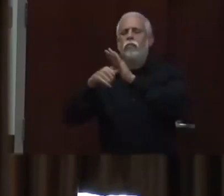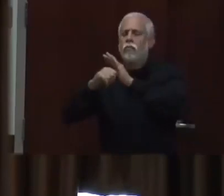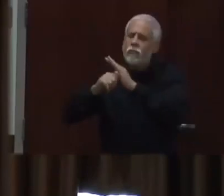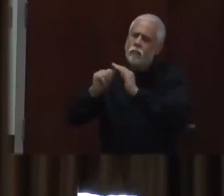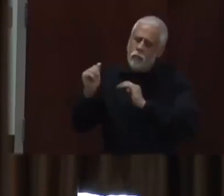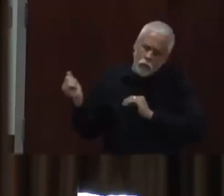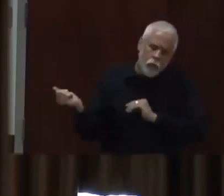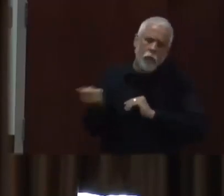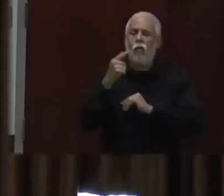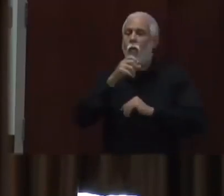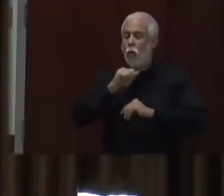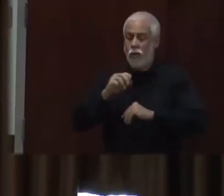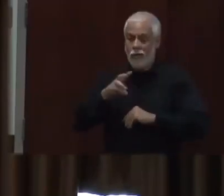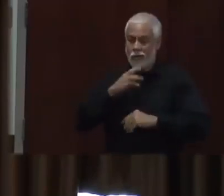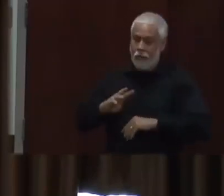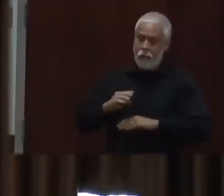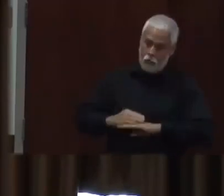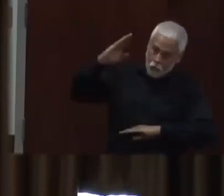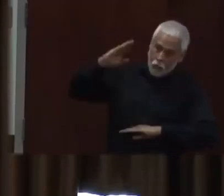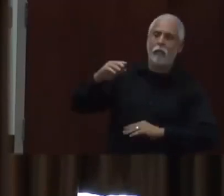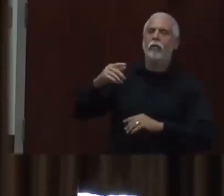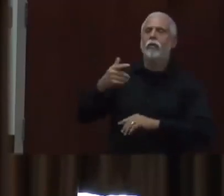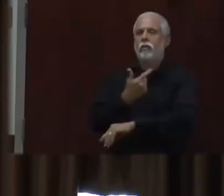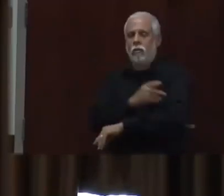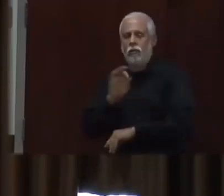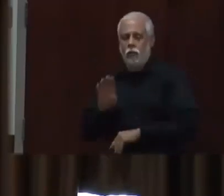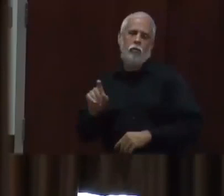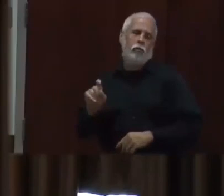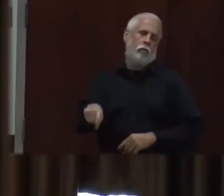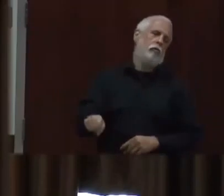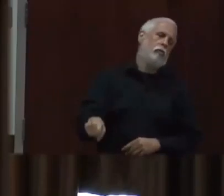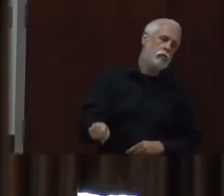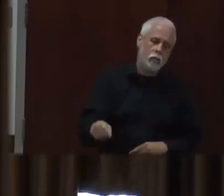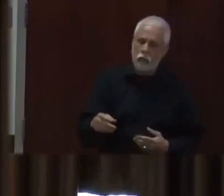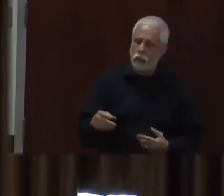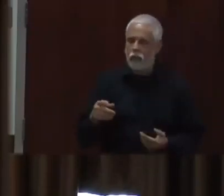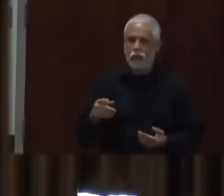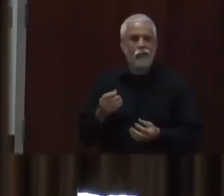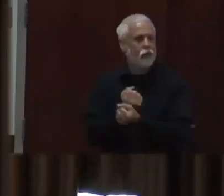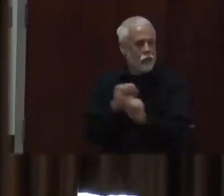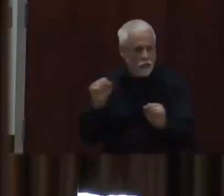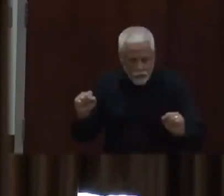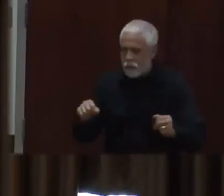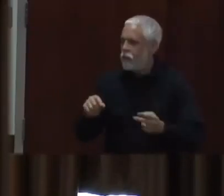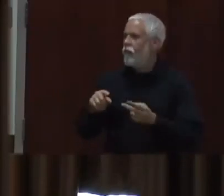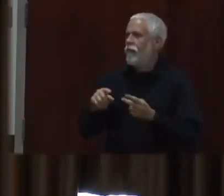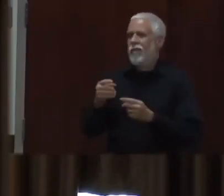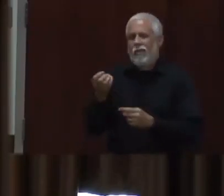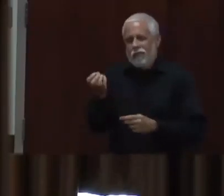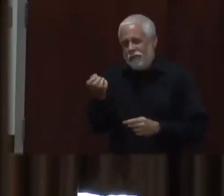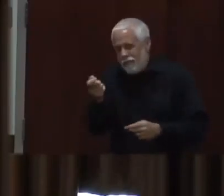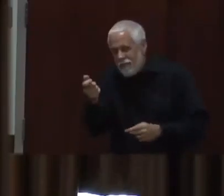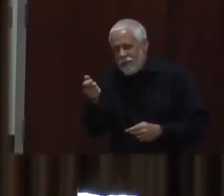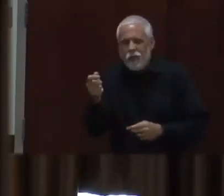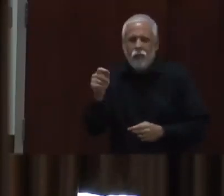contraindicación acerca de la vacuna de la flu, entonces hay que ver eso. Pero si no,